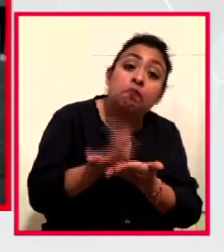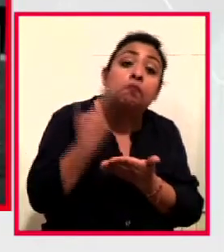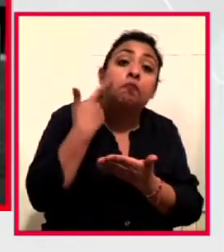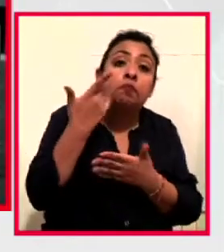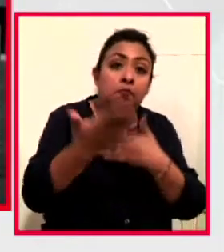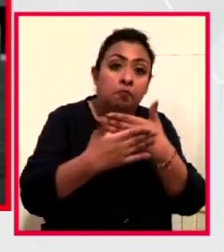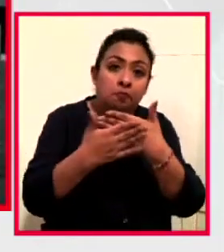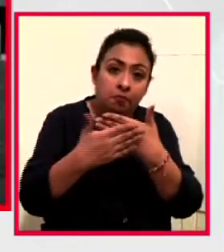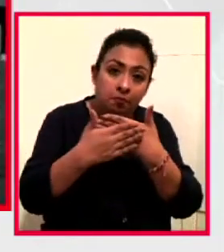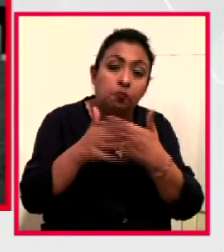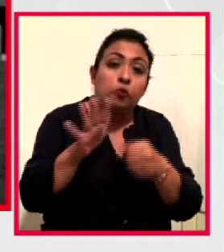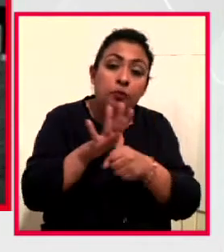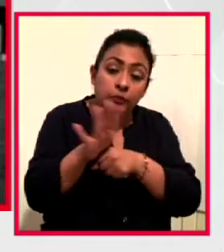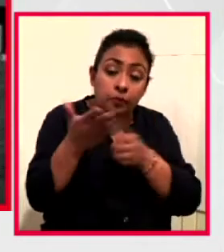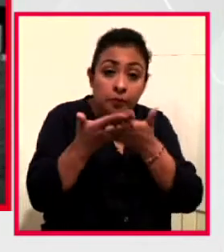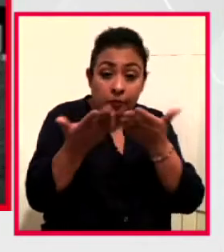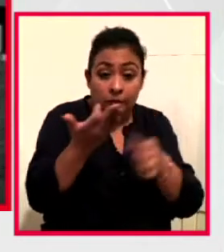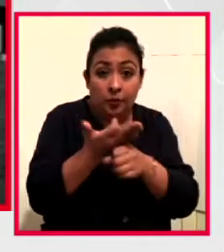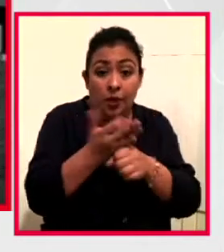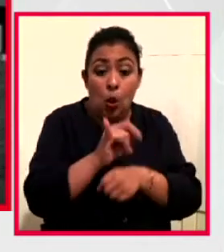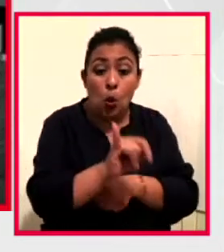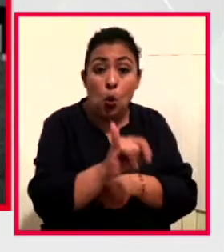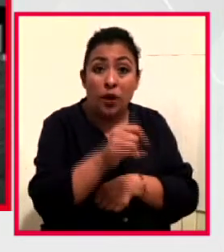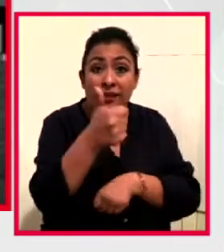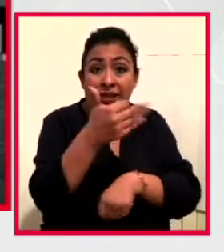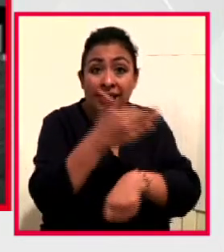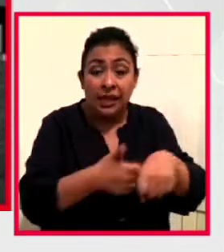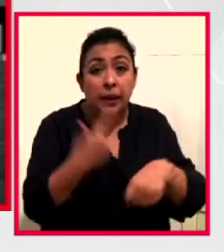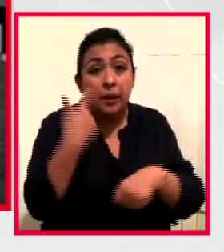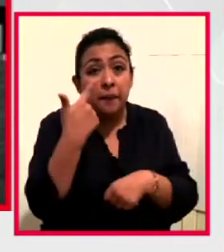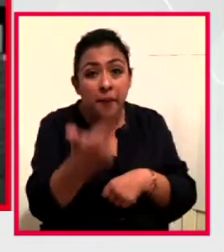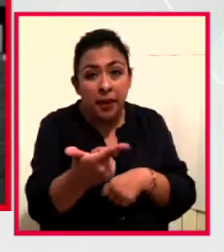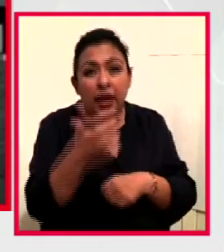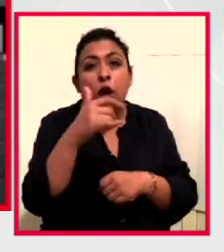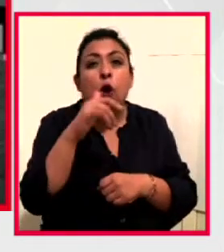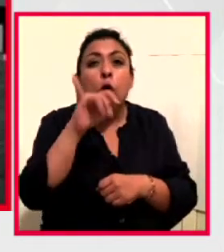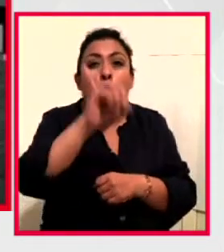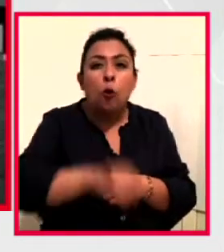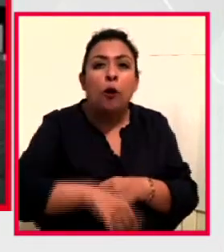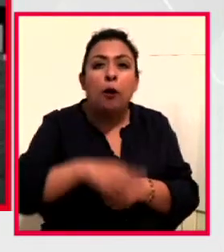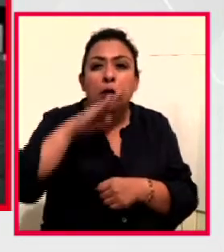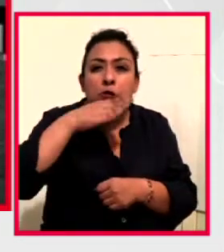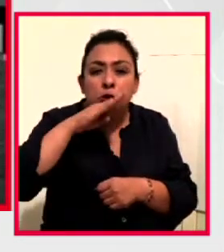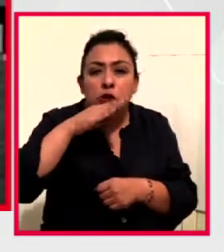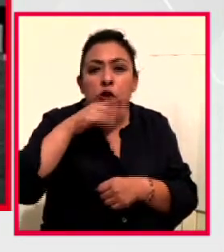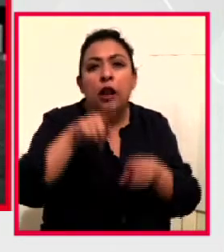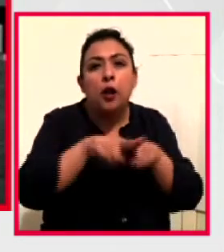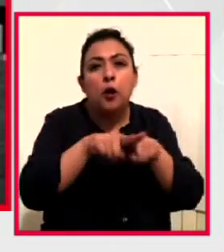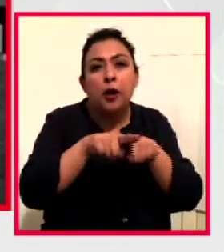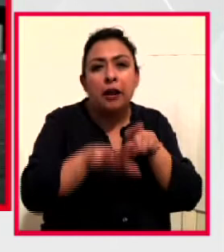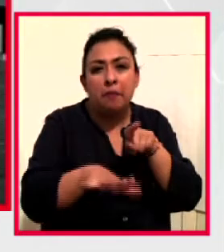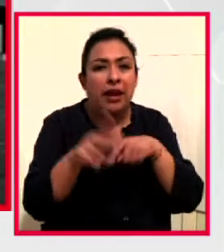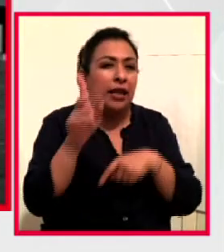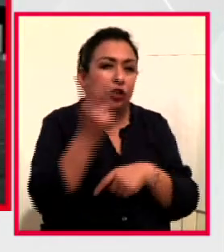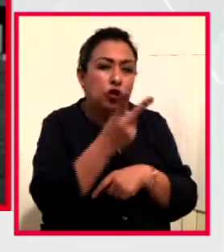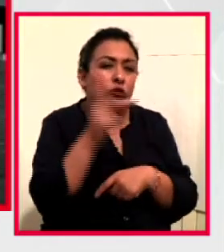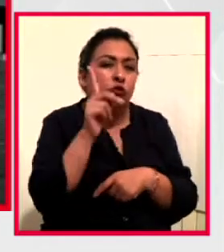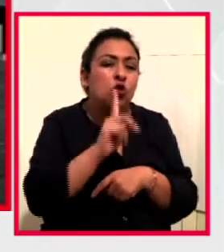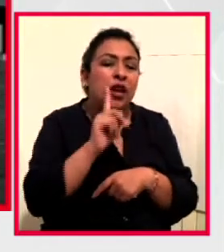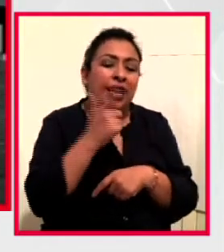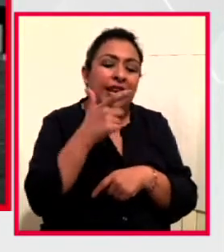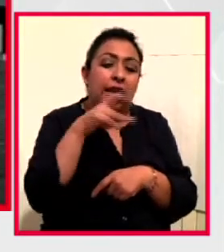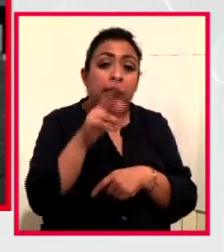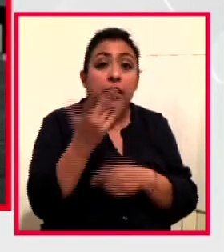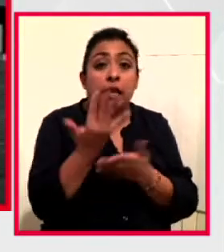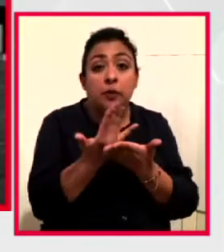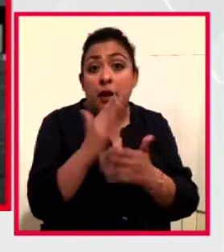adelante. Por lo pronto el jueves a las seis de la tarde no se pierdan Jueves Pozolero con las hermanas García. Y esperemos que pasada esta pandemia pues nos